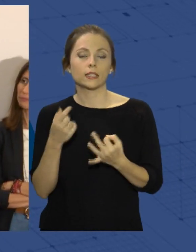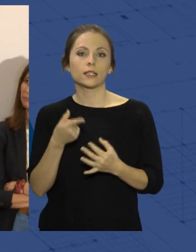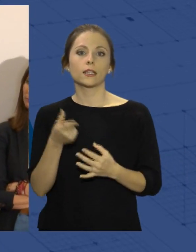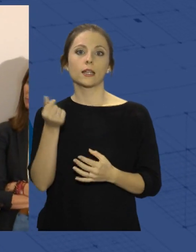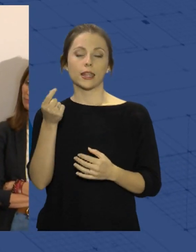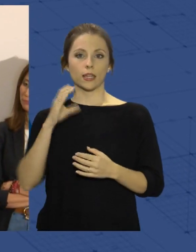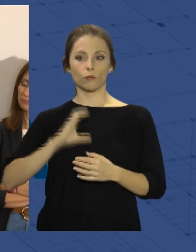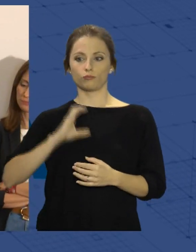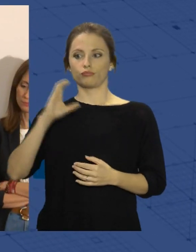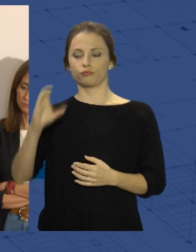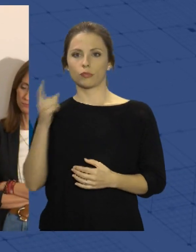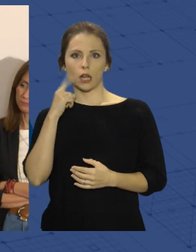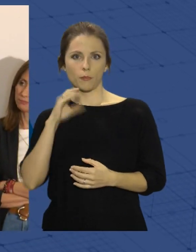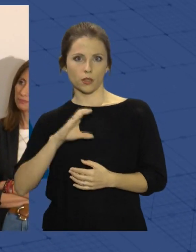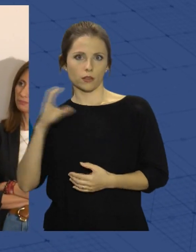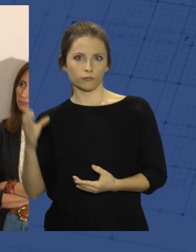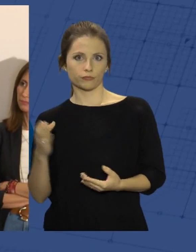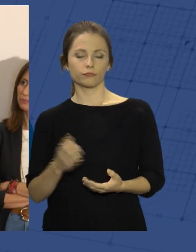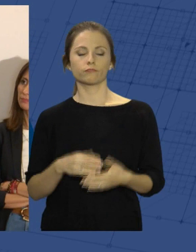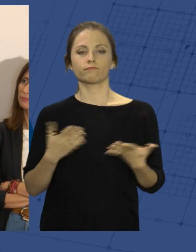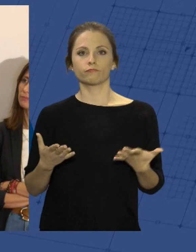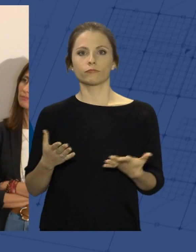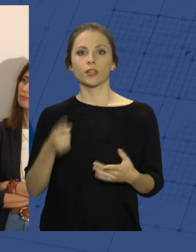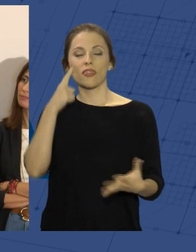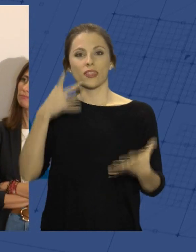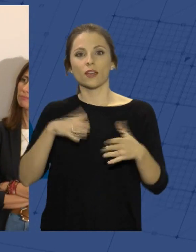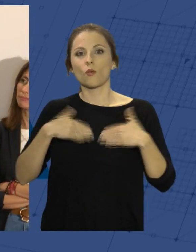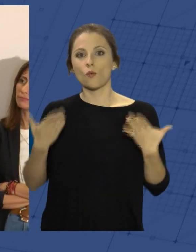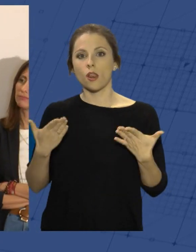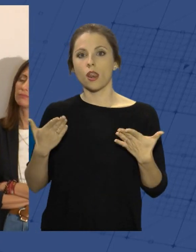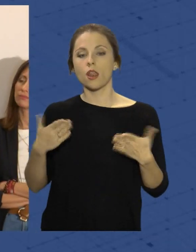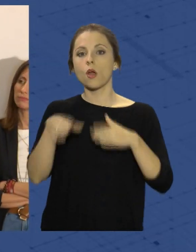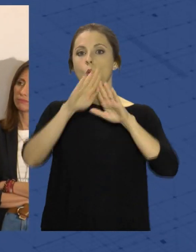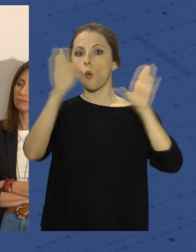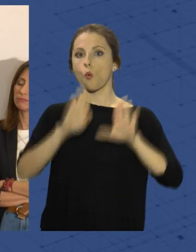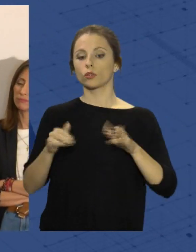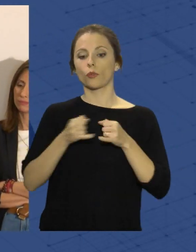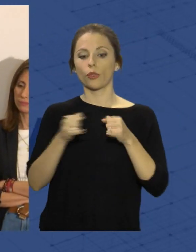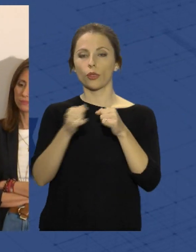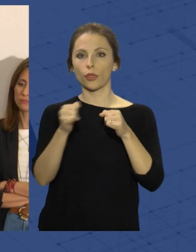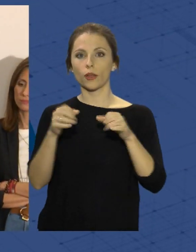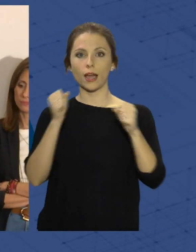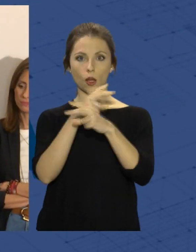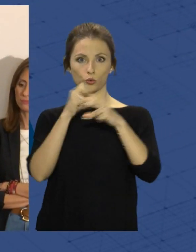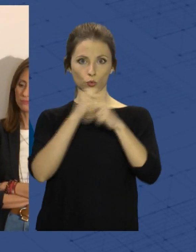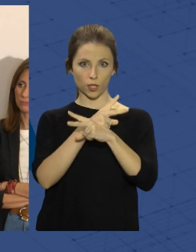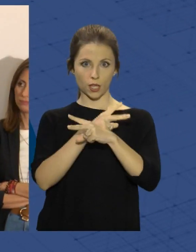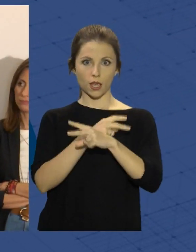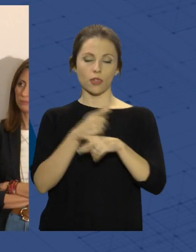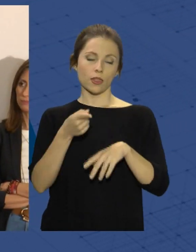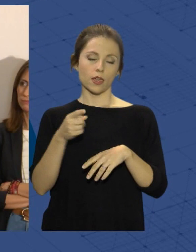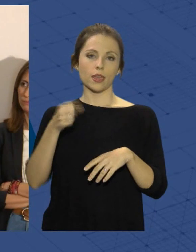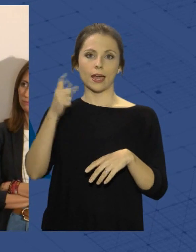infraestructuras en Almería. Podemos destacar el último tramo de la autovía de la Almanzora, entre la Concepción y la autovía del